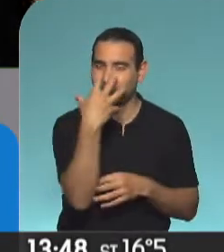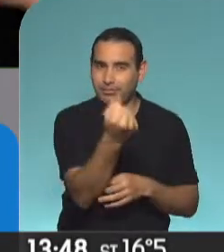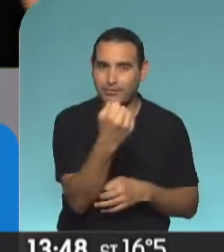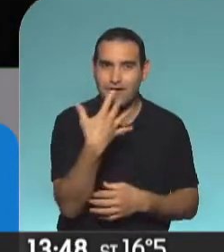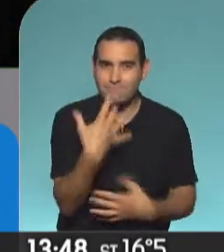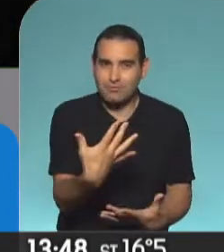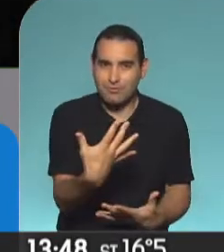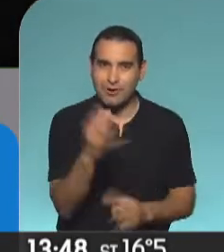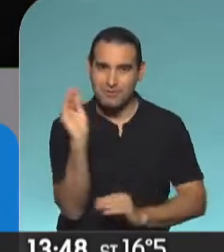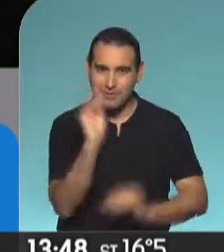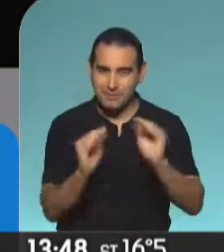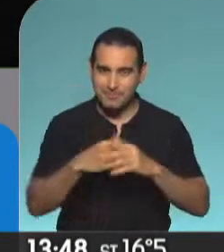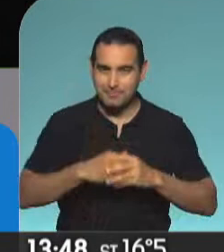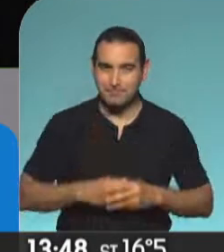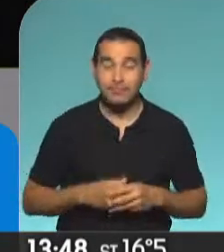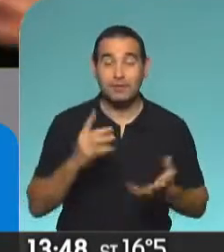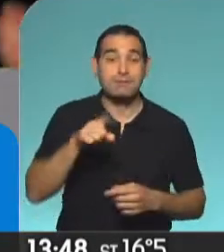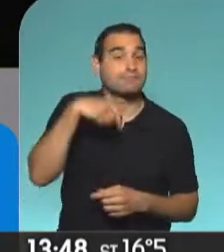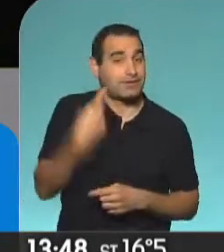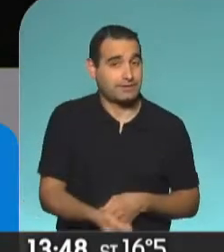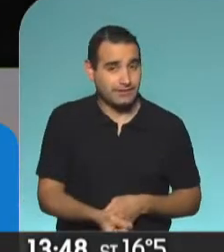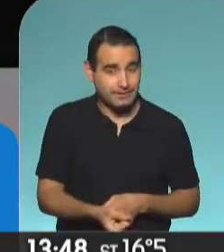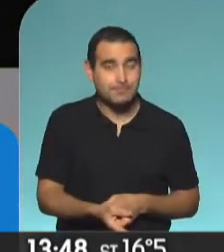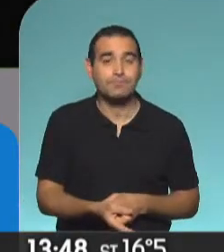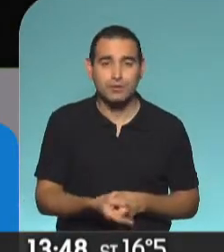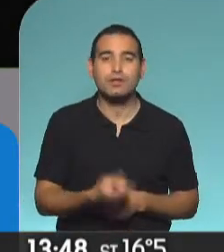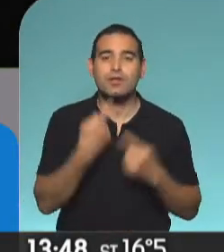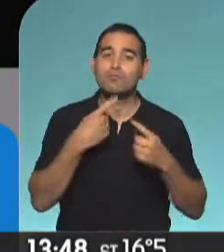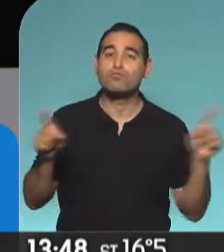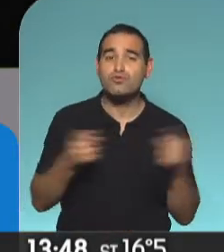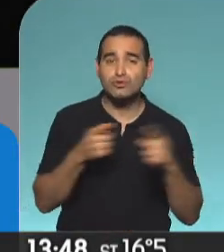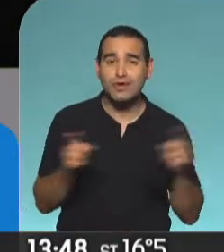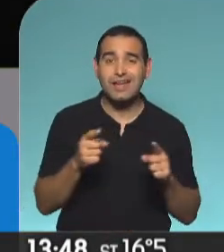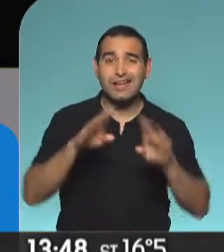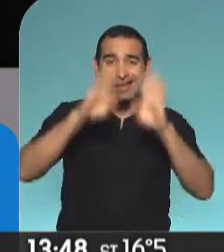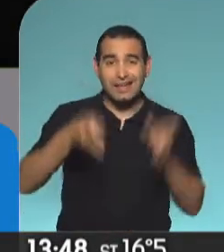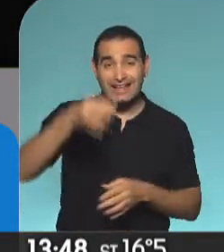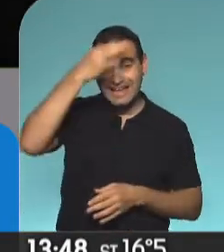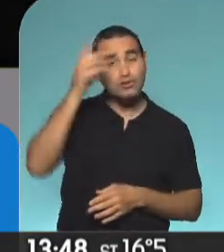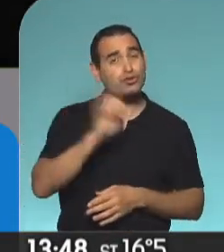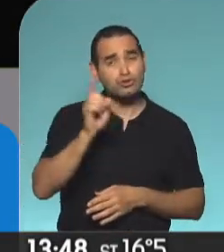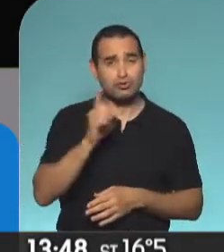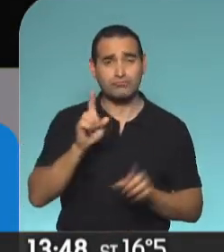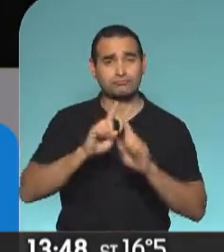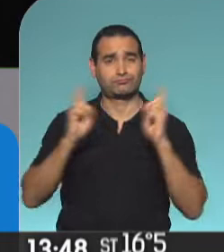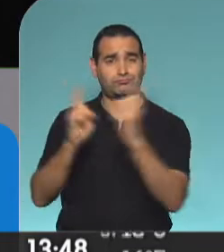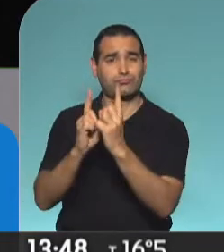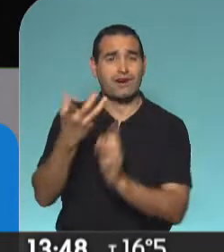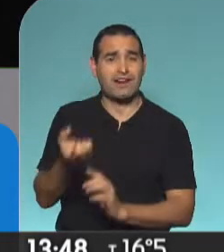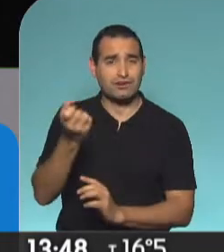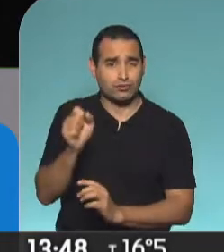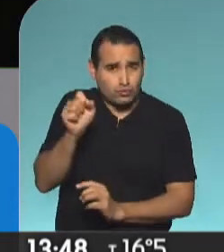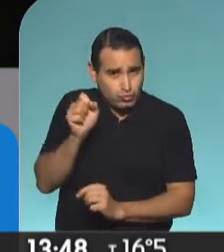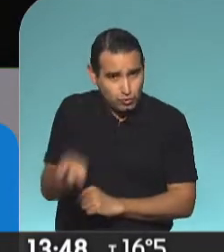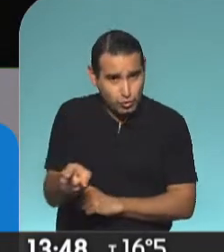acompaña muy bien la música. Bueno, mañana el concierto no va a ser desde un teatro, es desde el estudio de ellos, desde la sala, pero